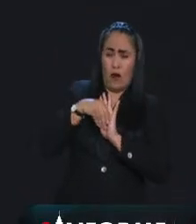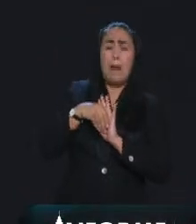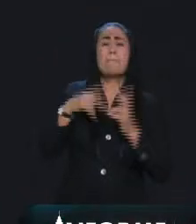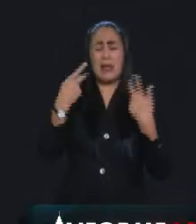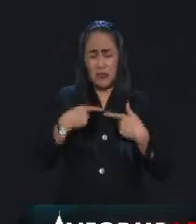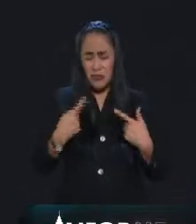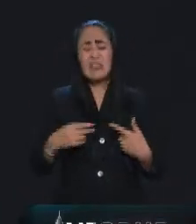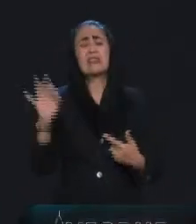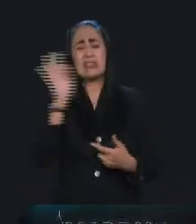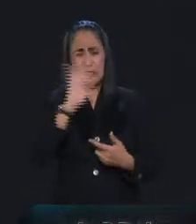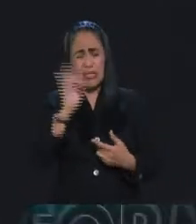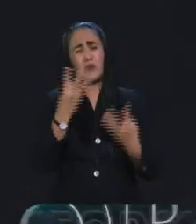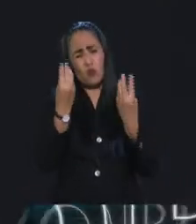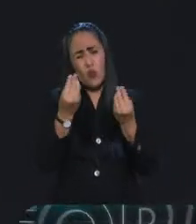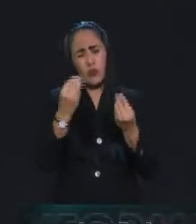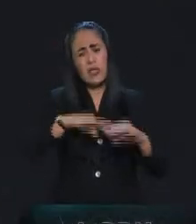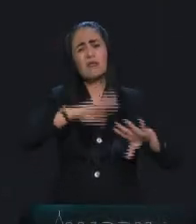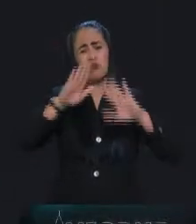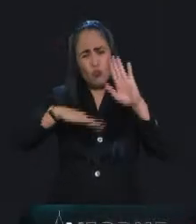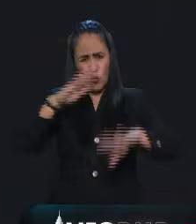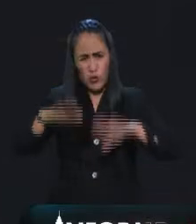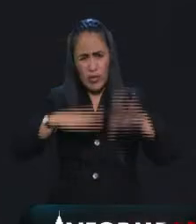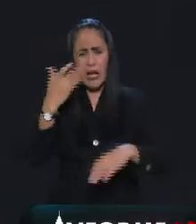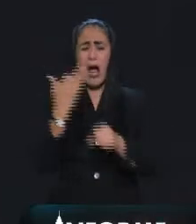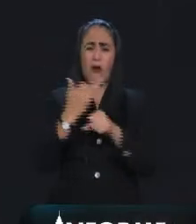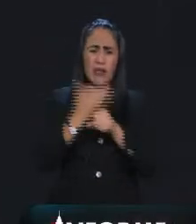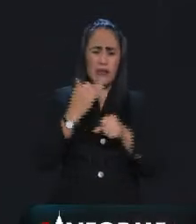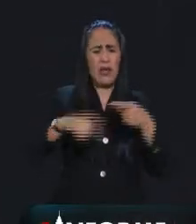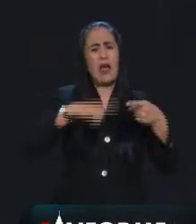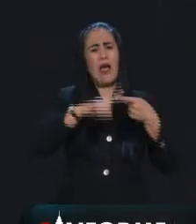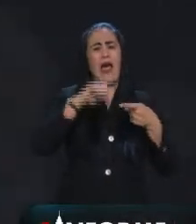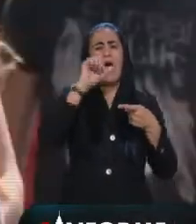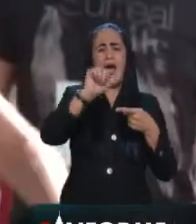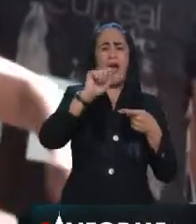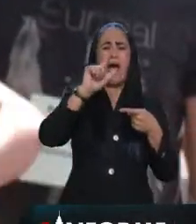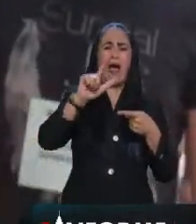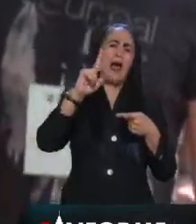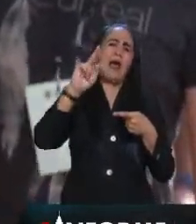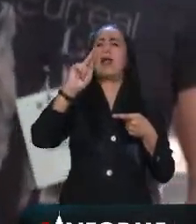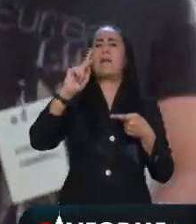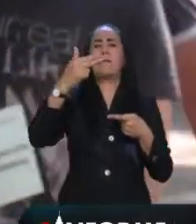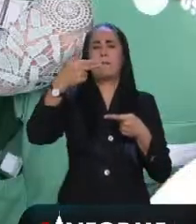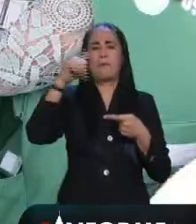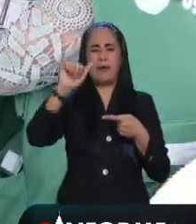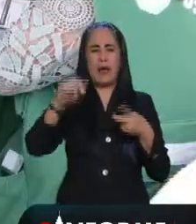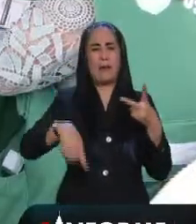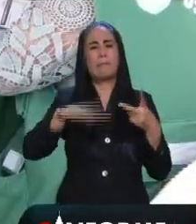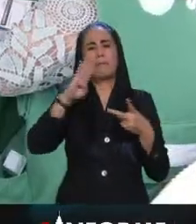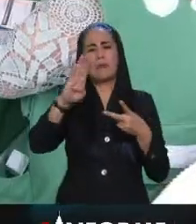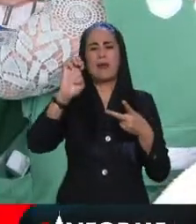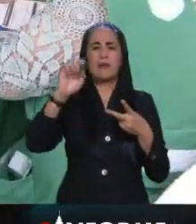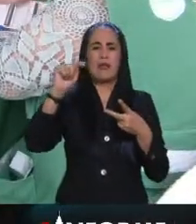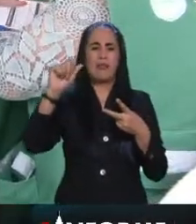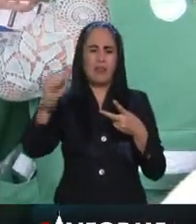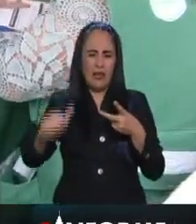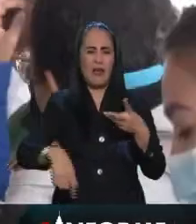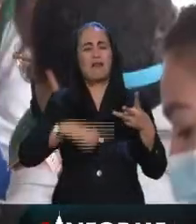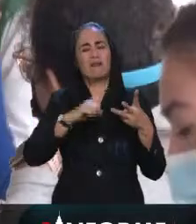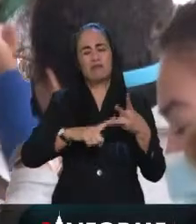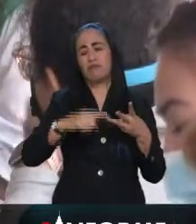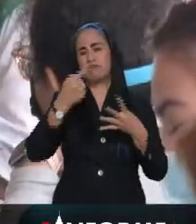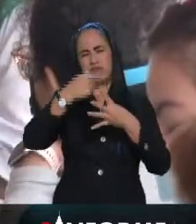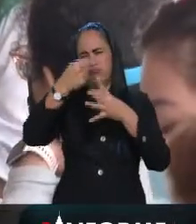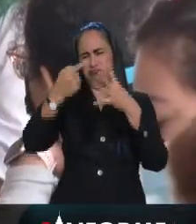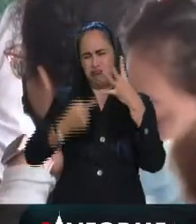Acuérdense que ya la mayoría de nosotros ya nos expusimos a alfa, a beta, a delta, a lambda, a muchas variantes. Y esto